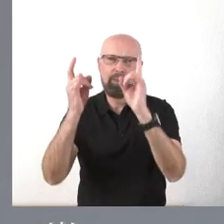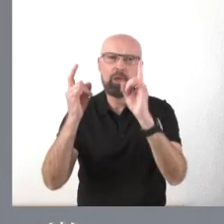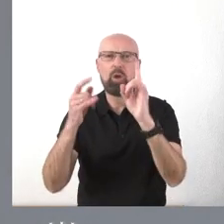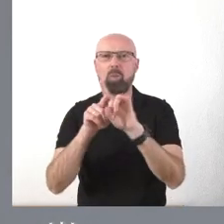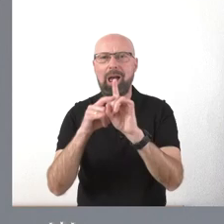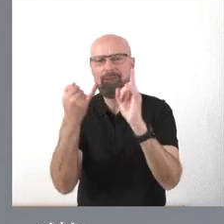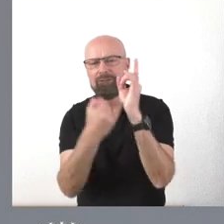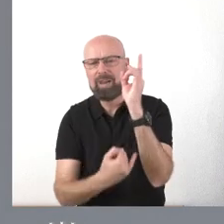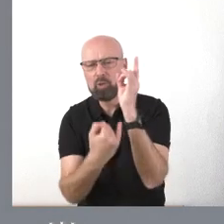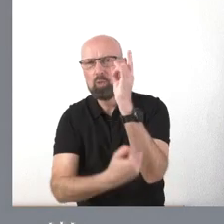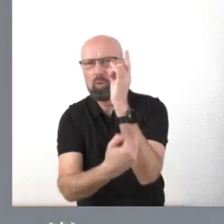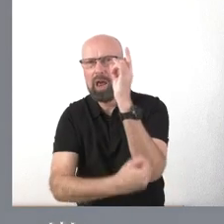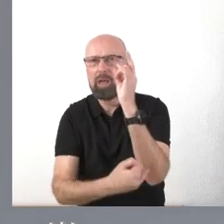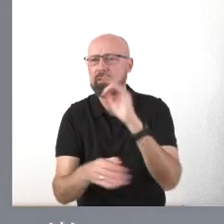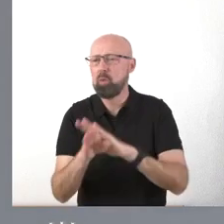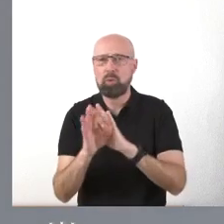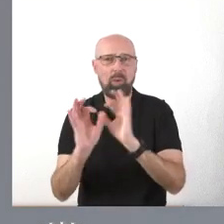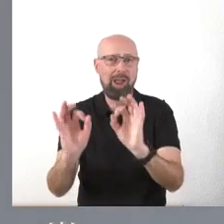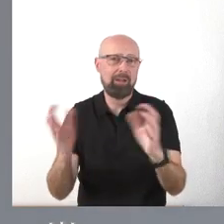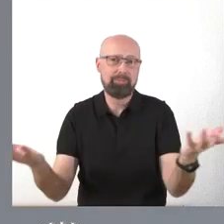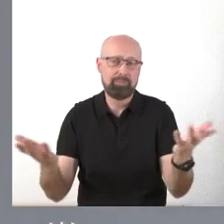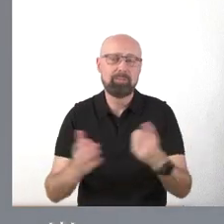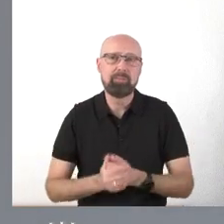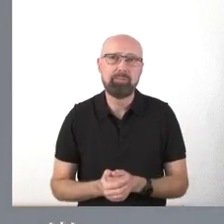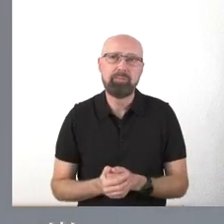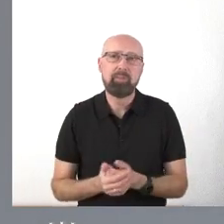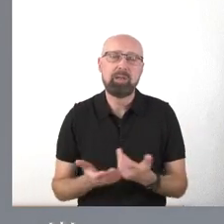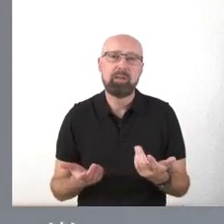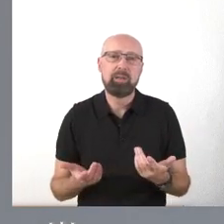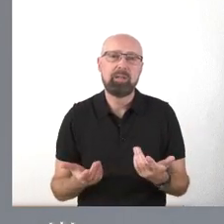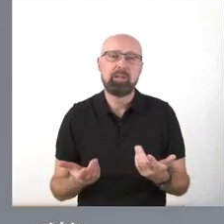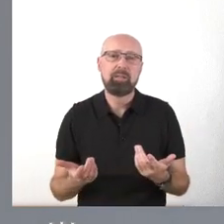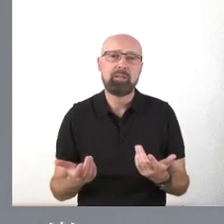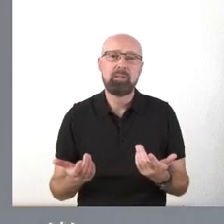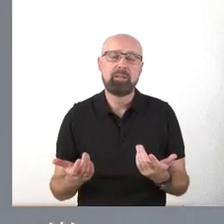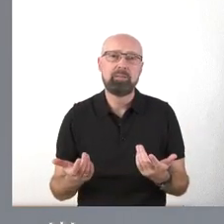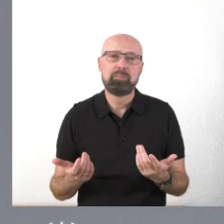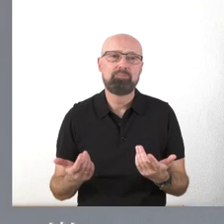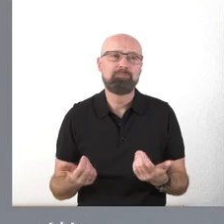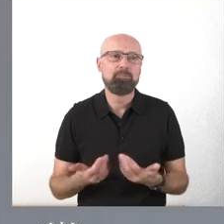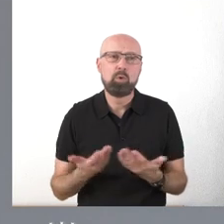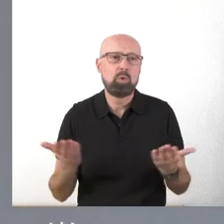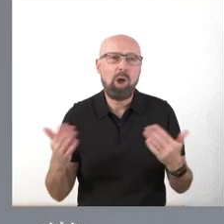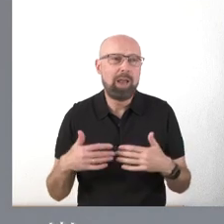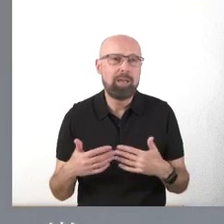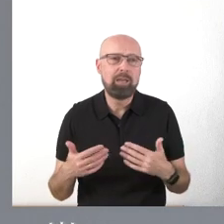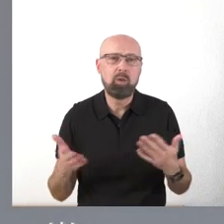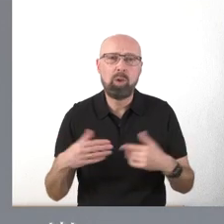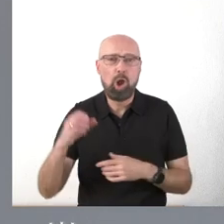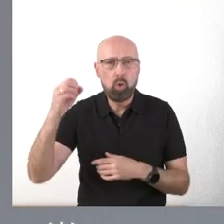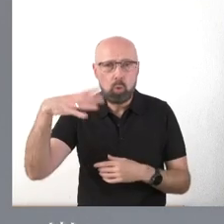y va a seguir teniendo fisuras. Y no tiene luz.